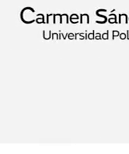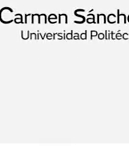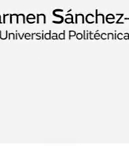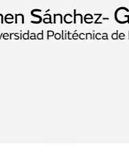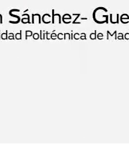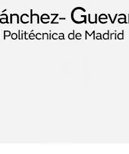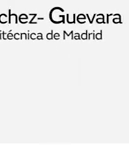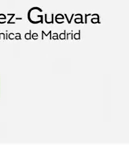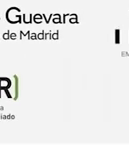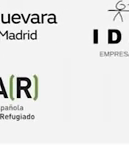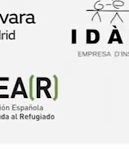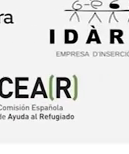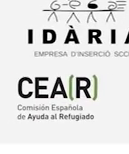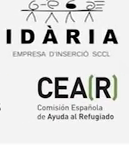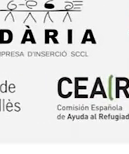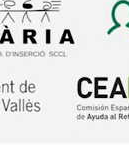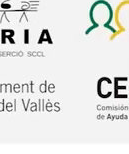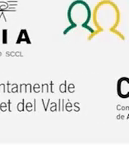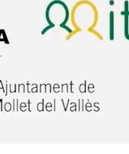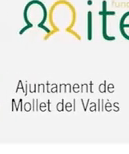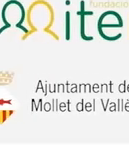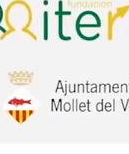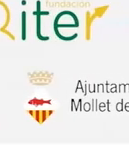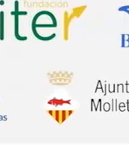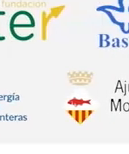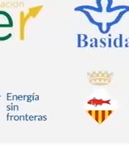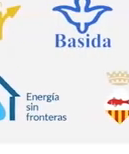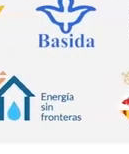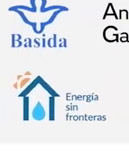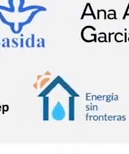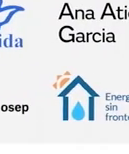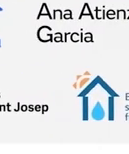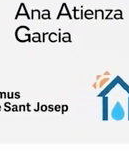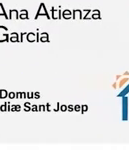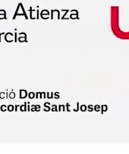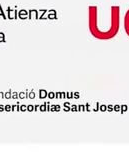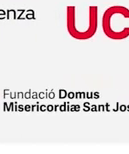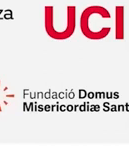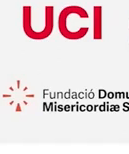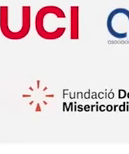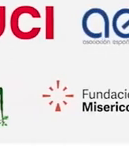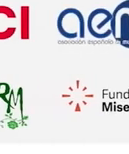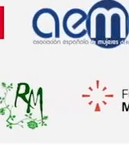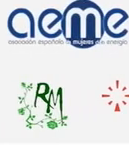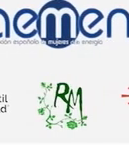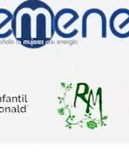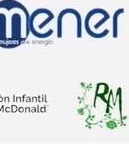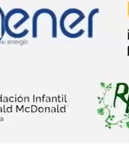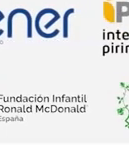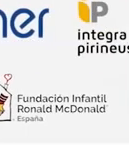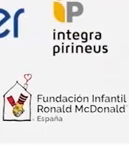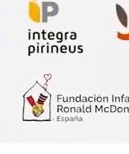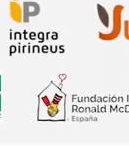66 iniciativas presentadas. Más de 130.000 personas